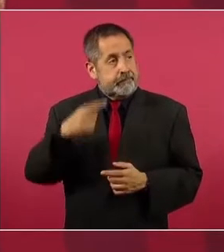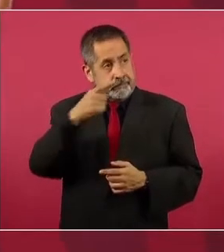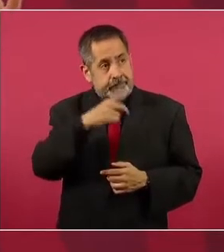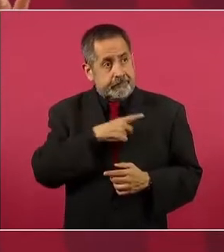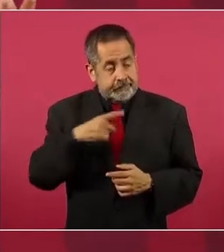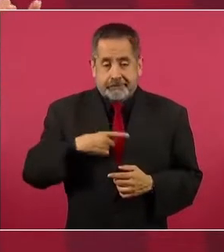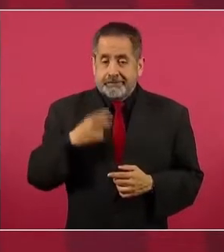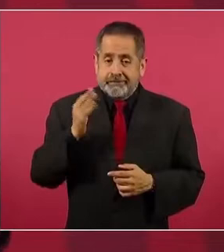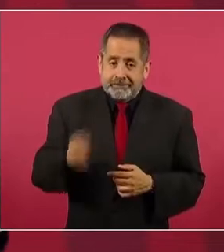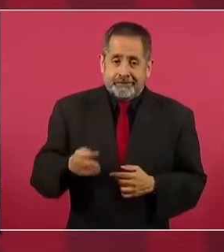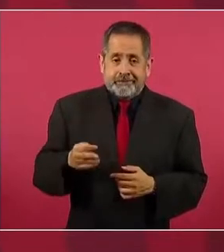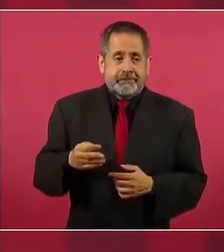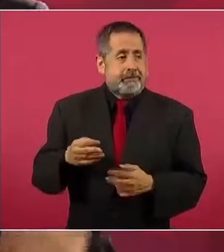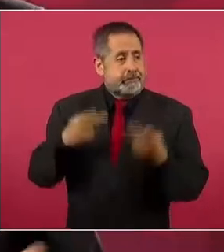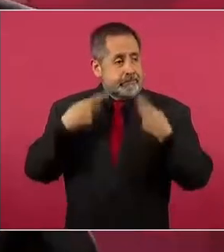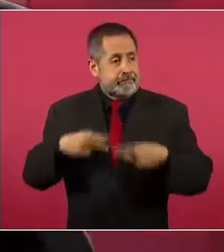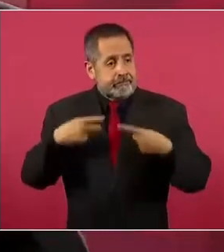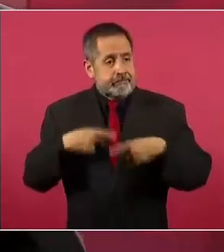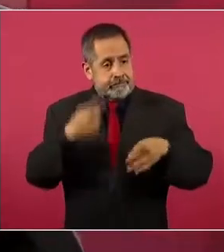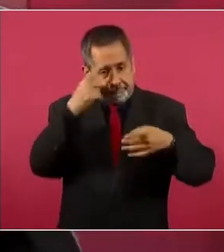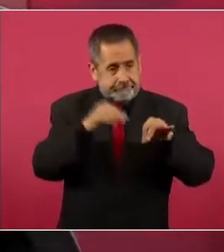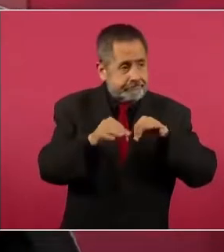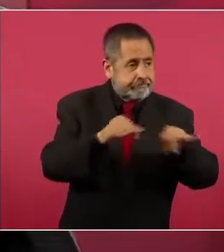fuerza de trabajo.